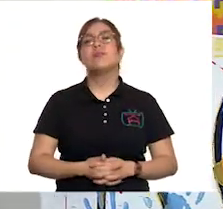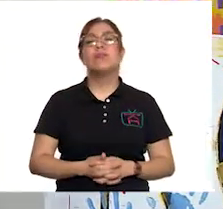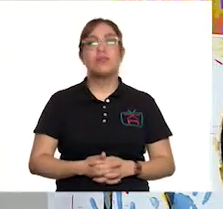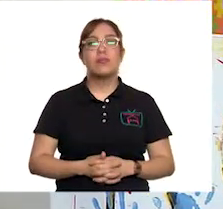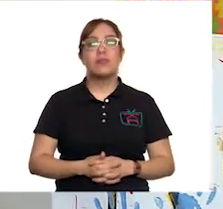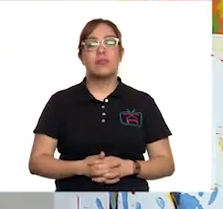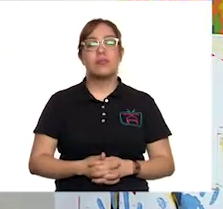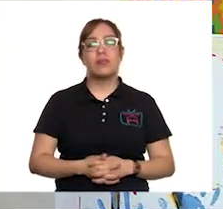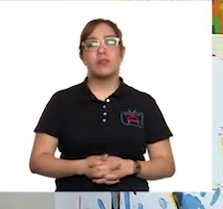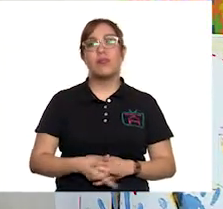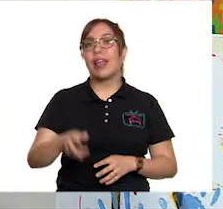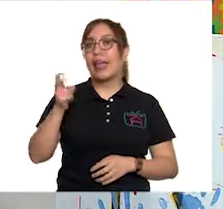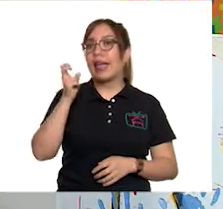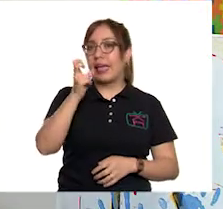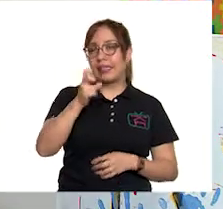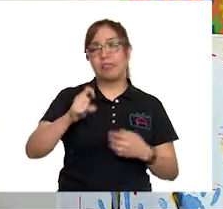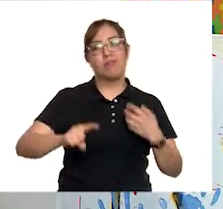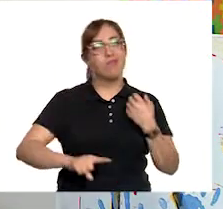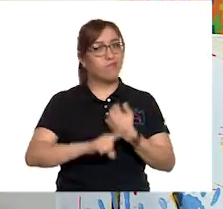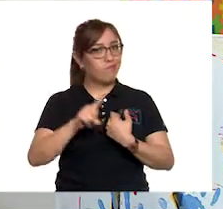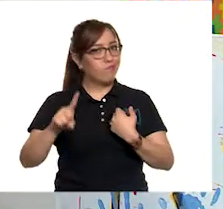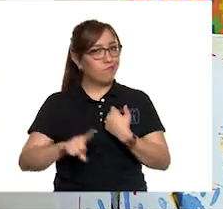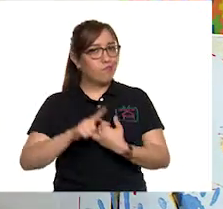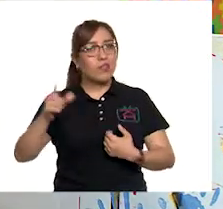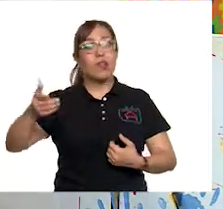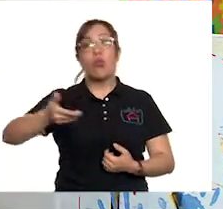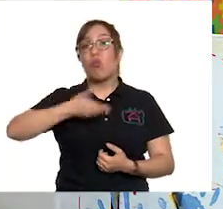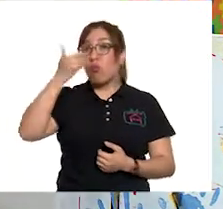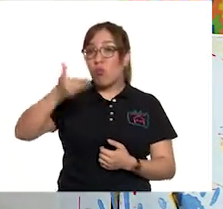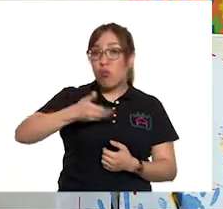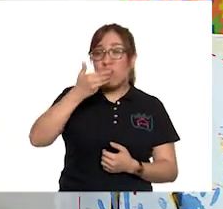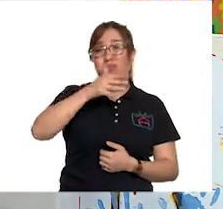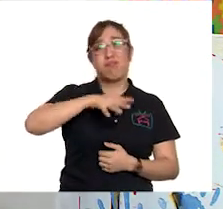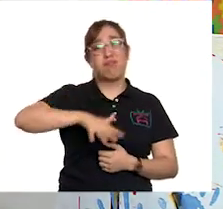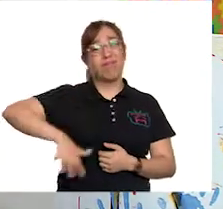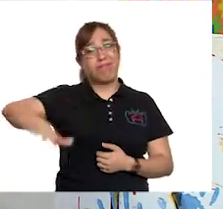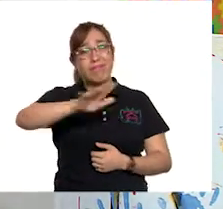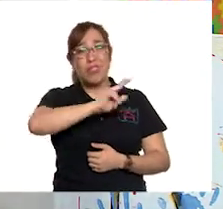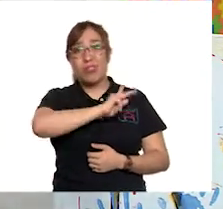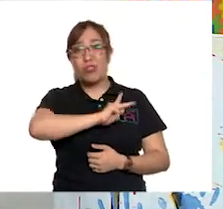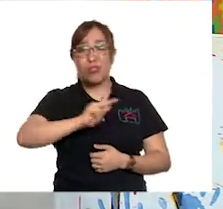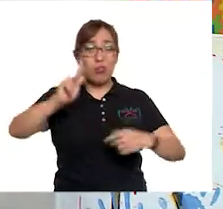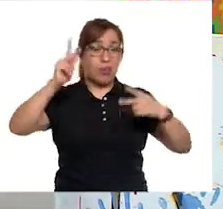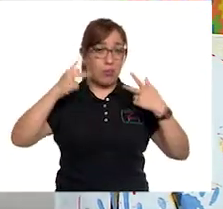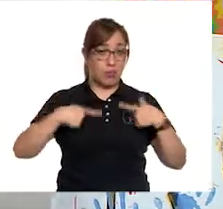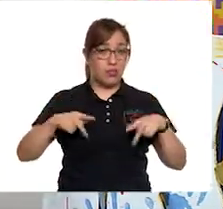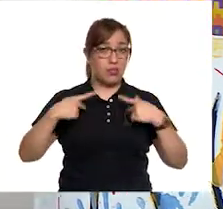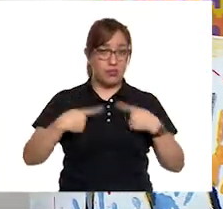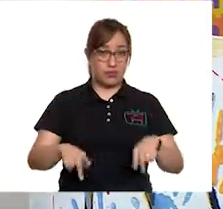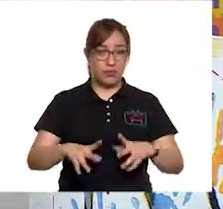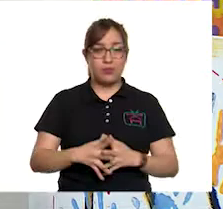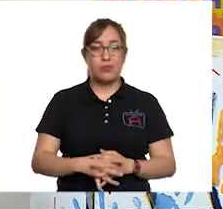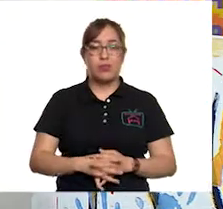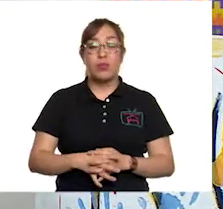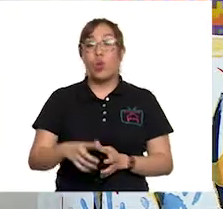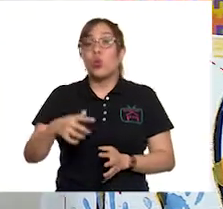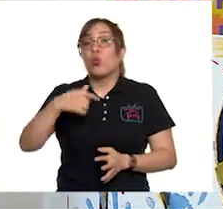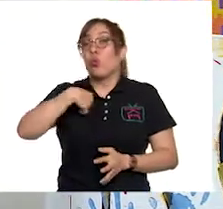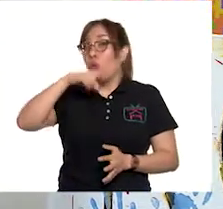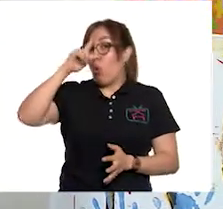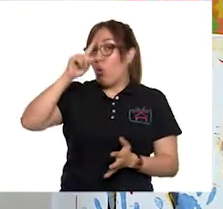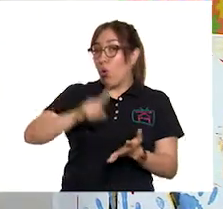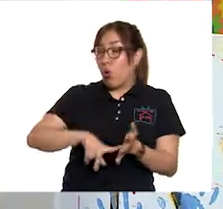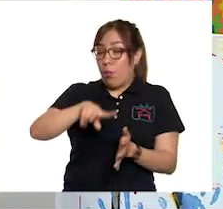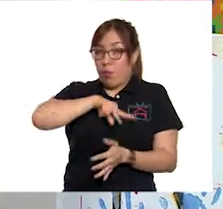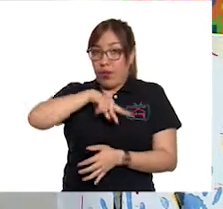Es que ese es un problema común que en realidad enfrentamos todas y todos. Por ahora, yo creo que lo